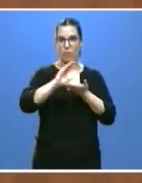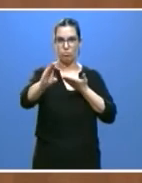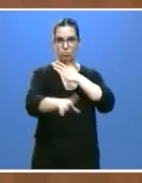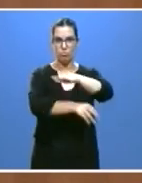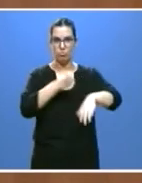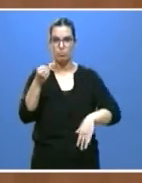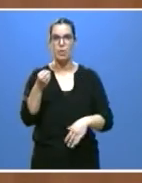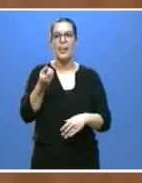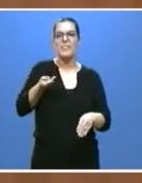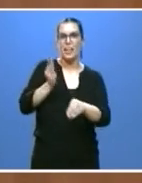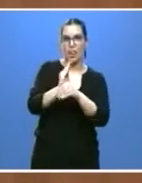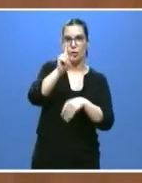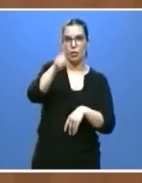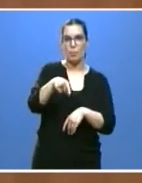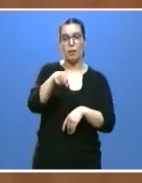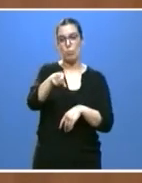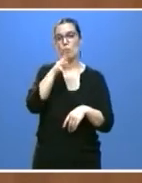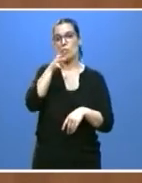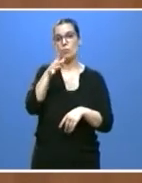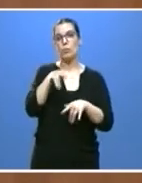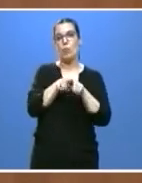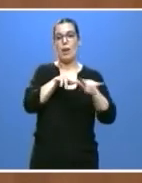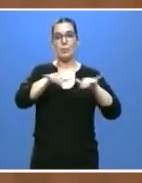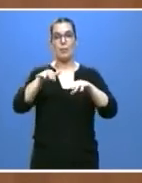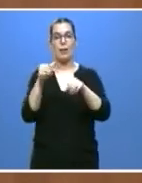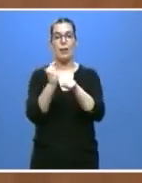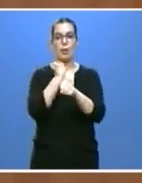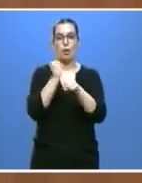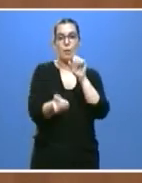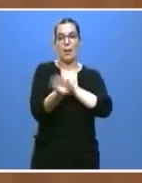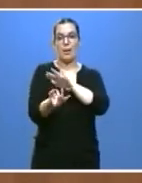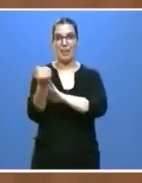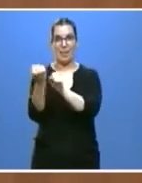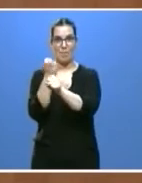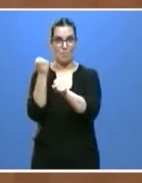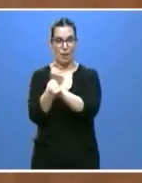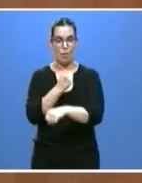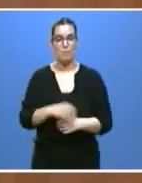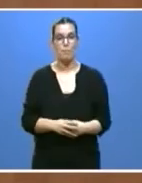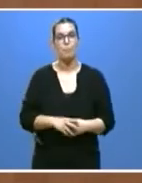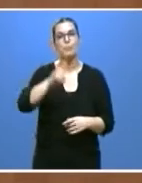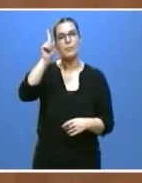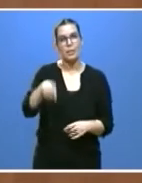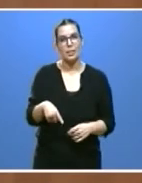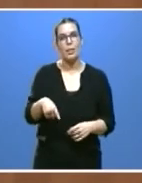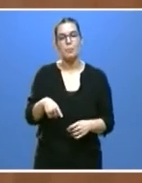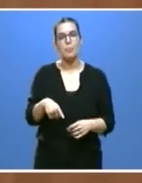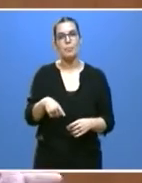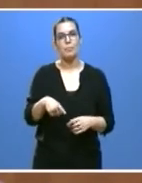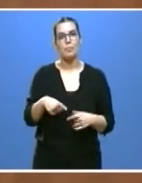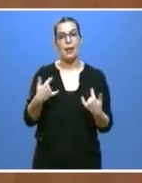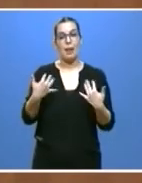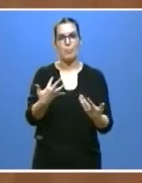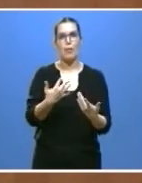para el mantenimiento de la actividad económica y de la generación de empleo, agilizando, por otro lado, el pago a